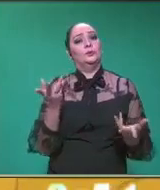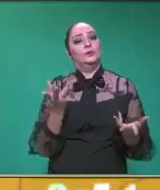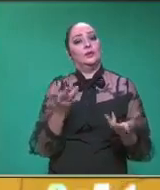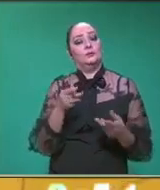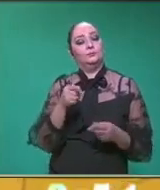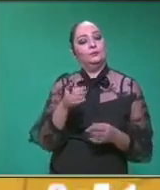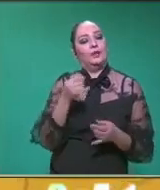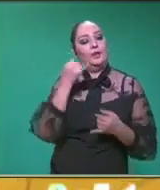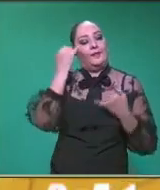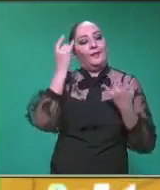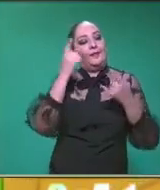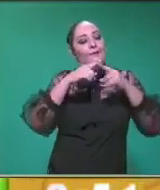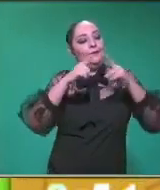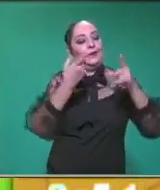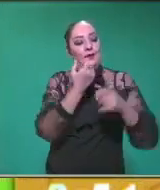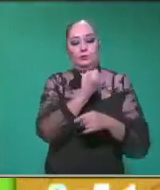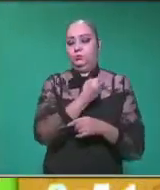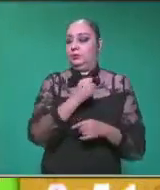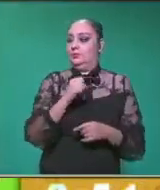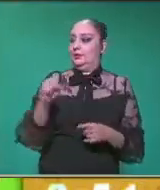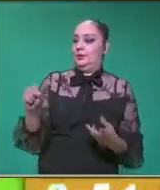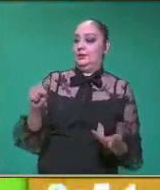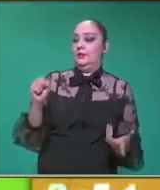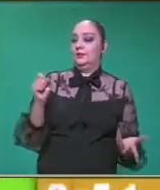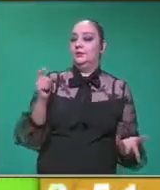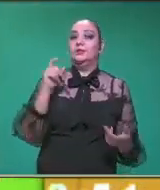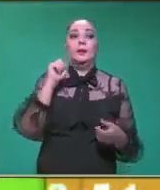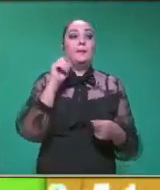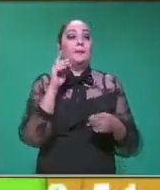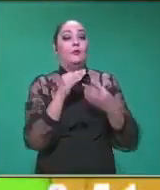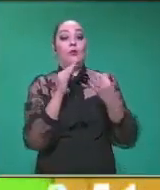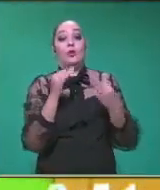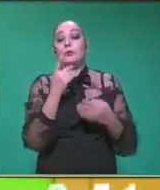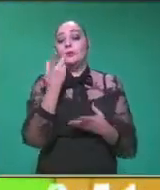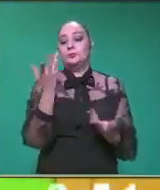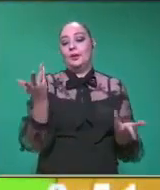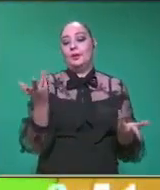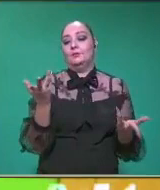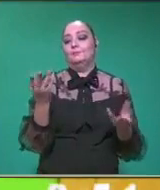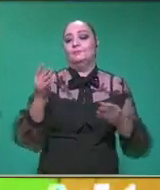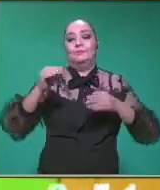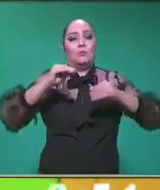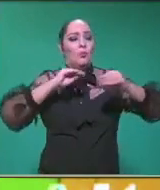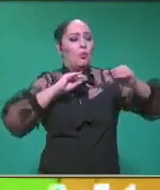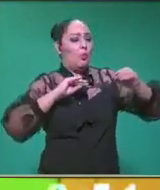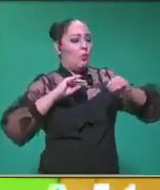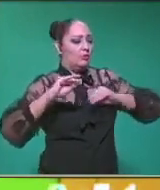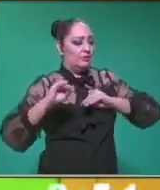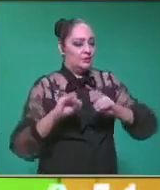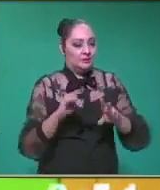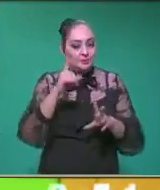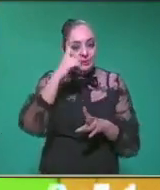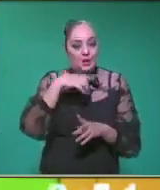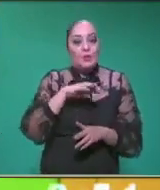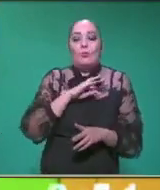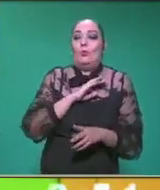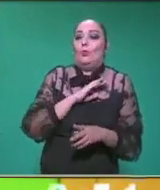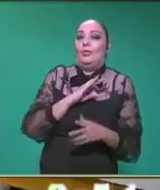desarrollar diferentes habilidades y estrategias didácticas y motrices con la intención